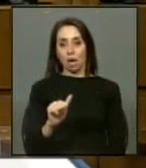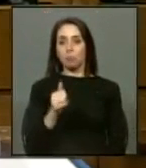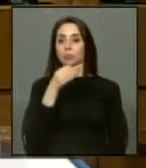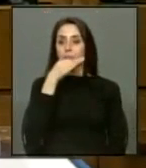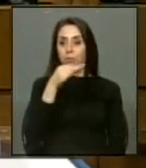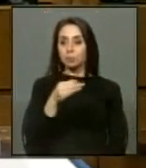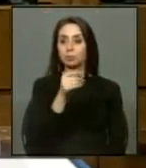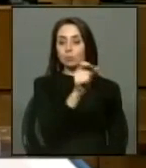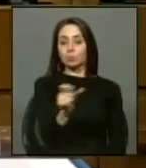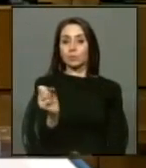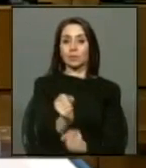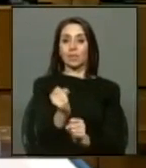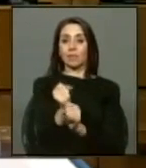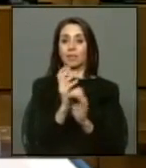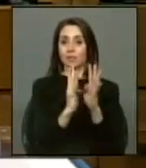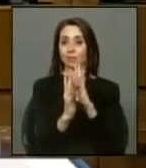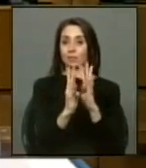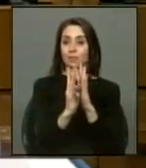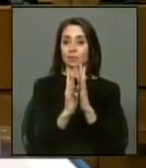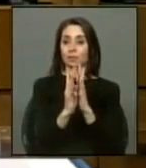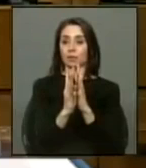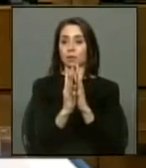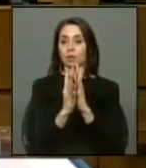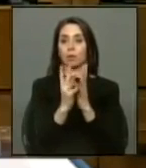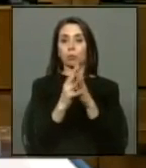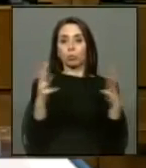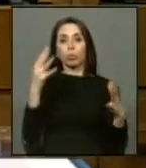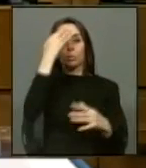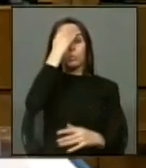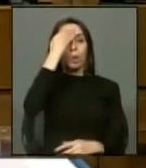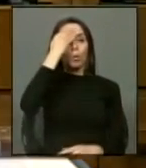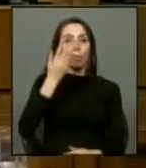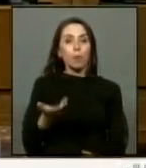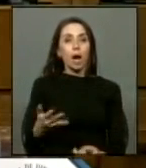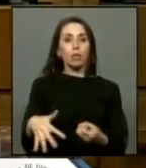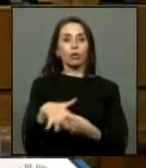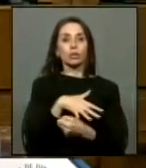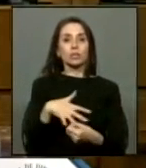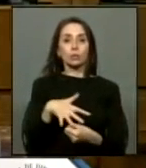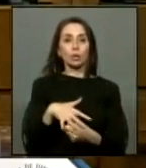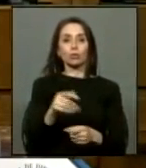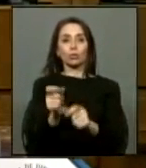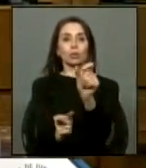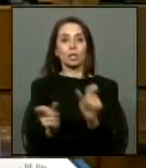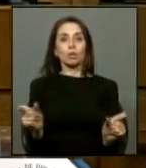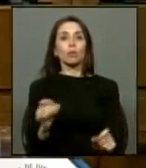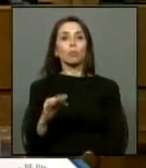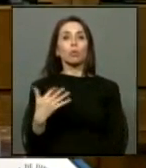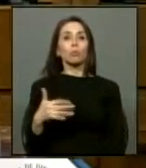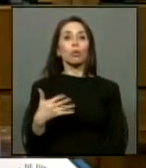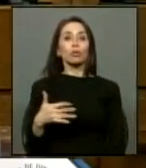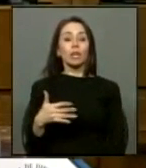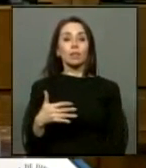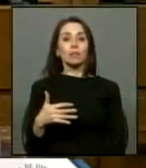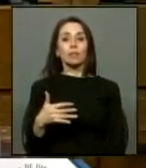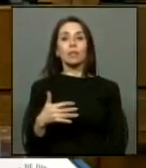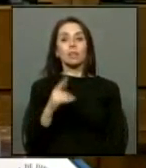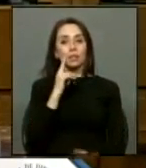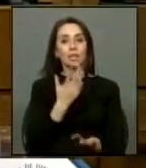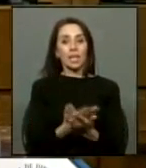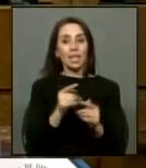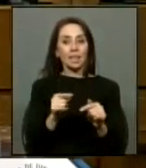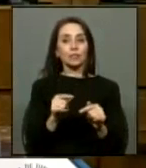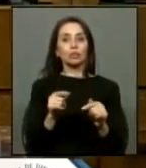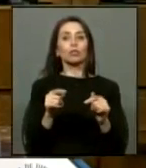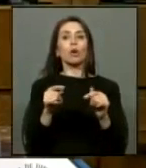presente que los trabajadores están tremendamente preocupados por la situación, ya que para ellos es muy importante contar con estos instrumentos,